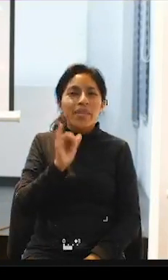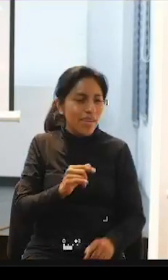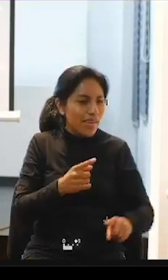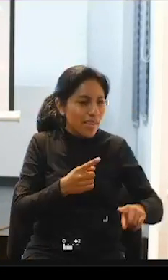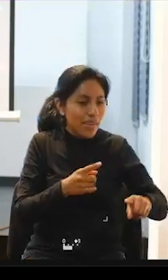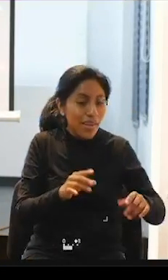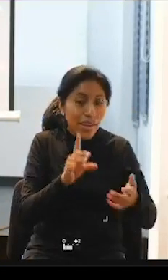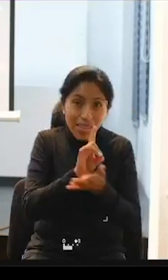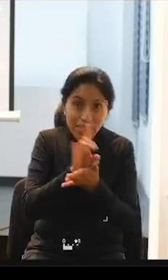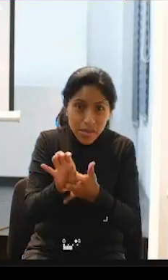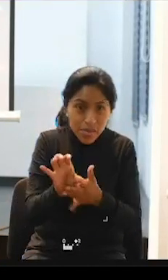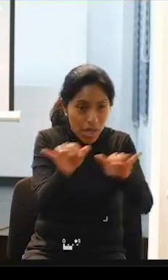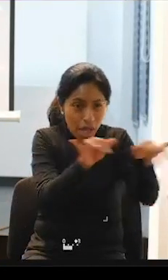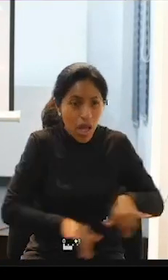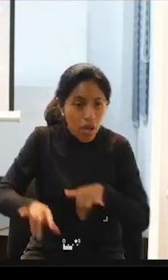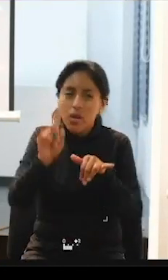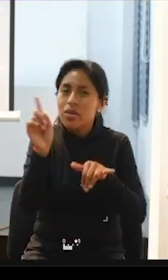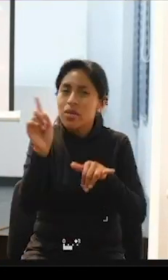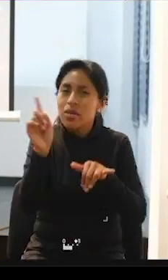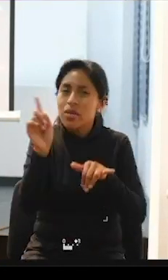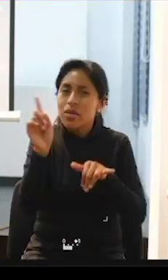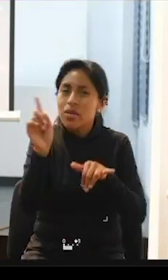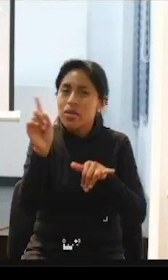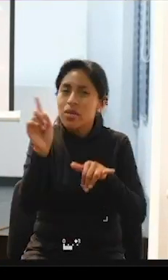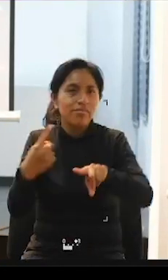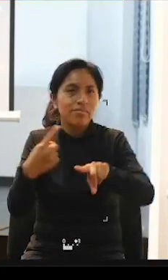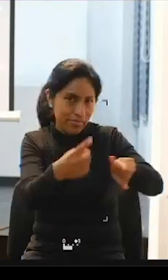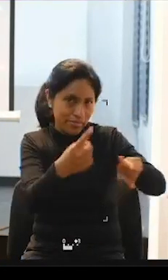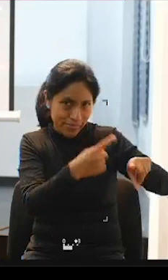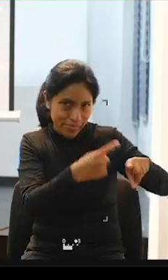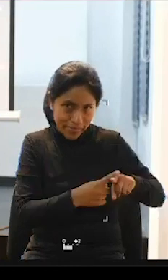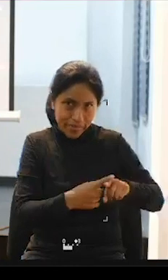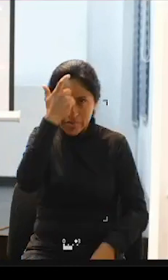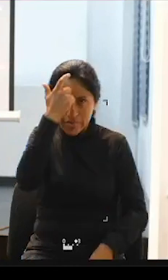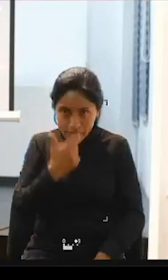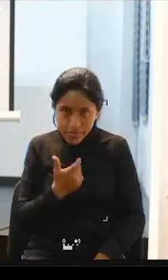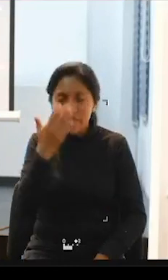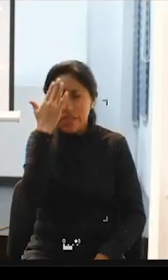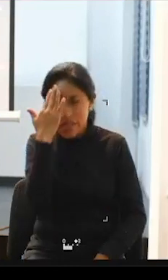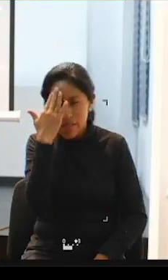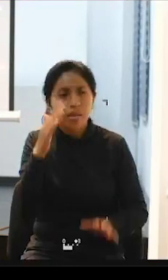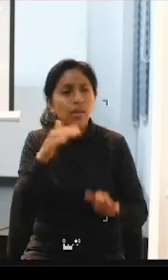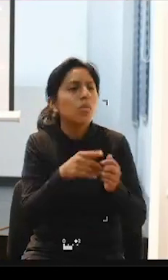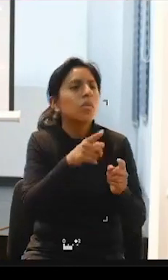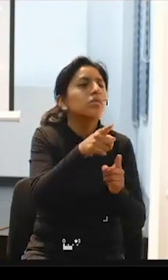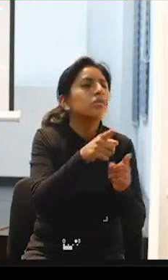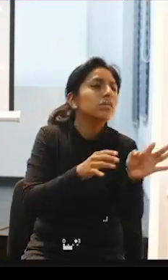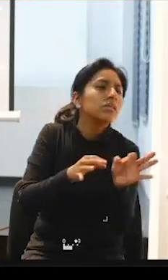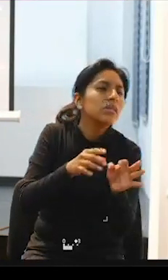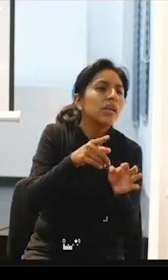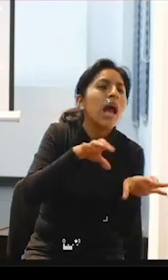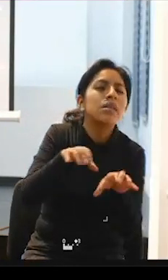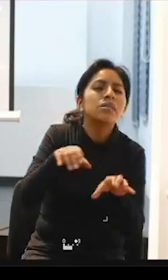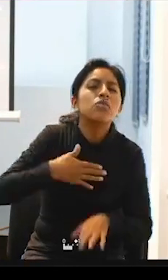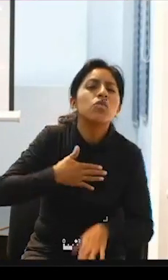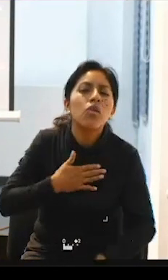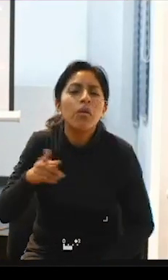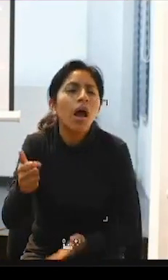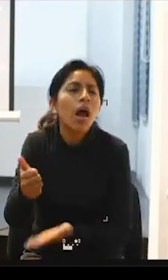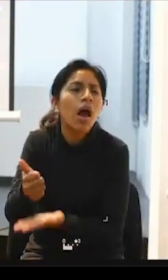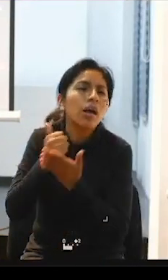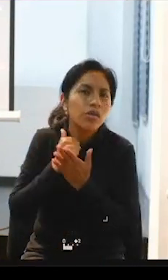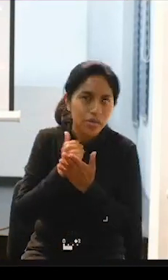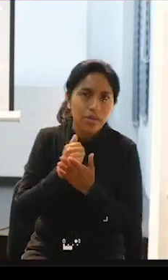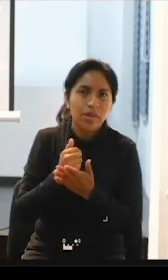entonces tiene que ser personalizado y el usuario sabe dar la instrucción precisa nosotros manejamos un